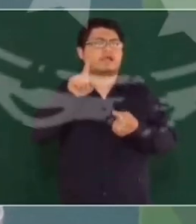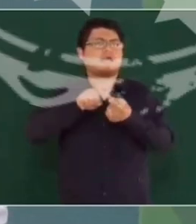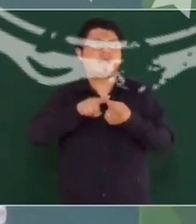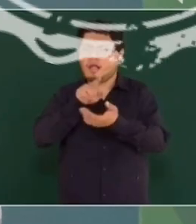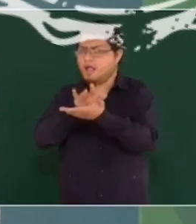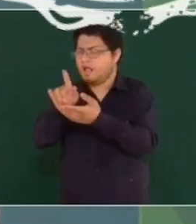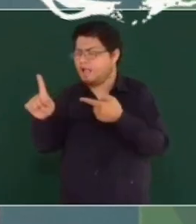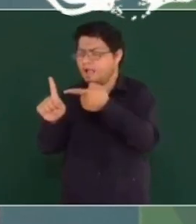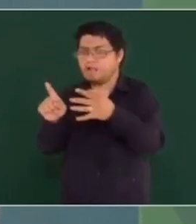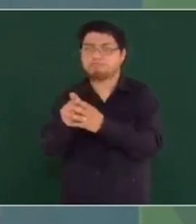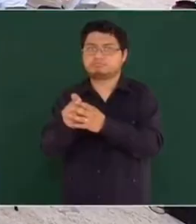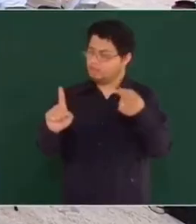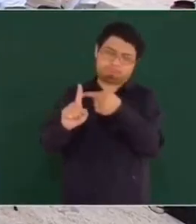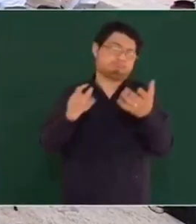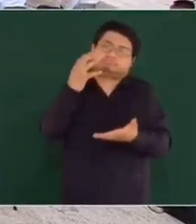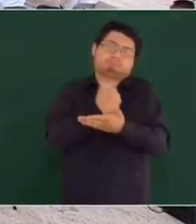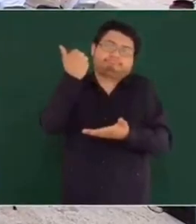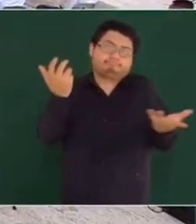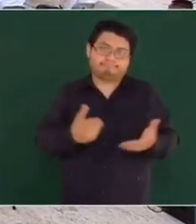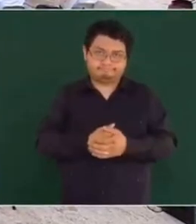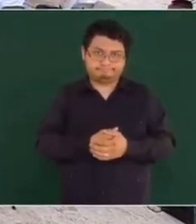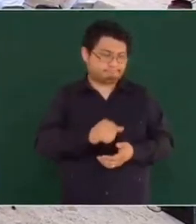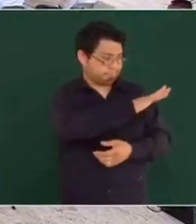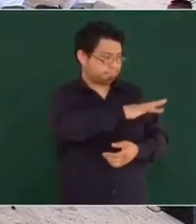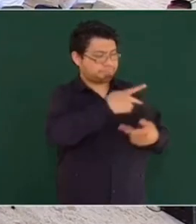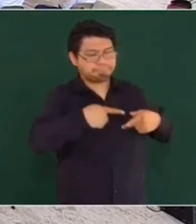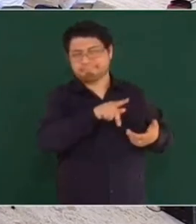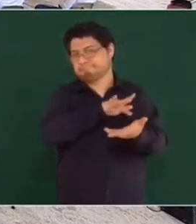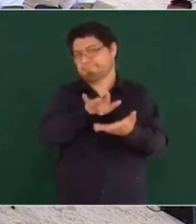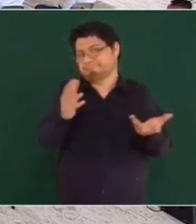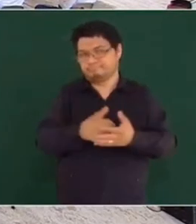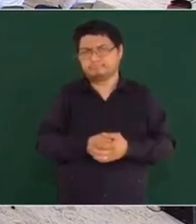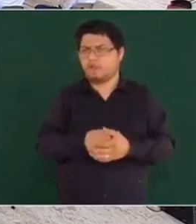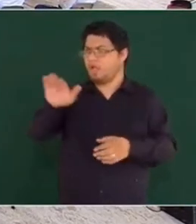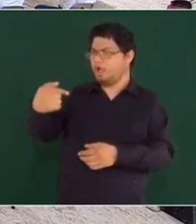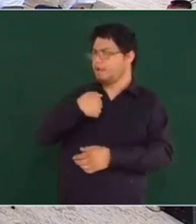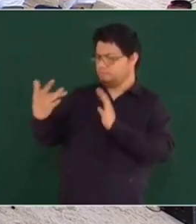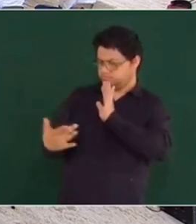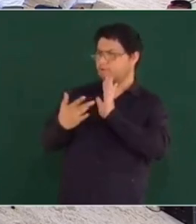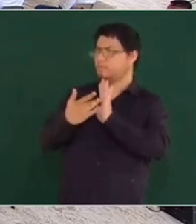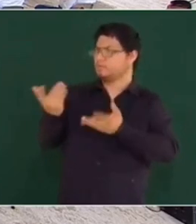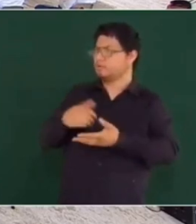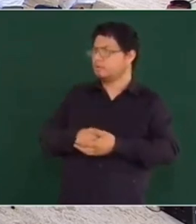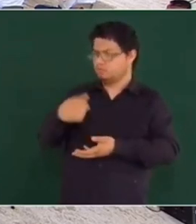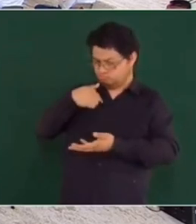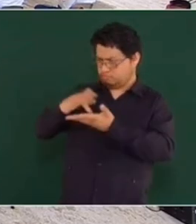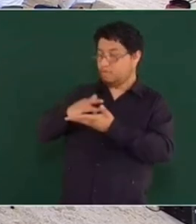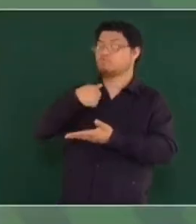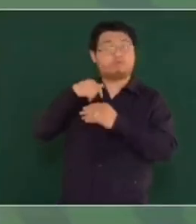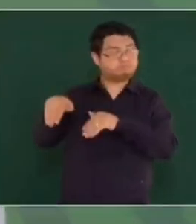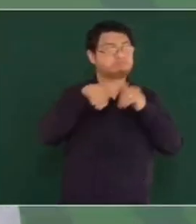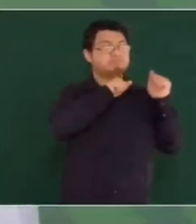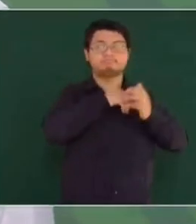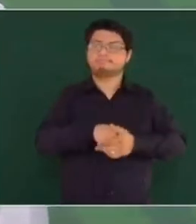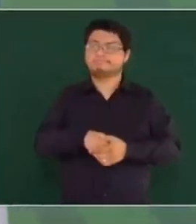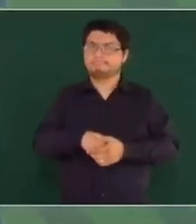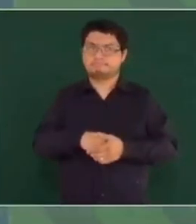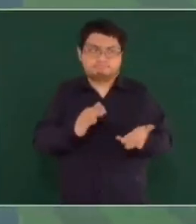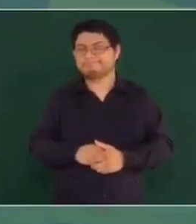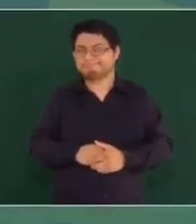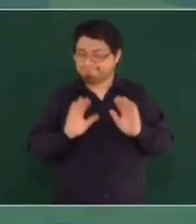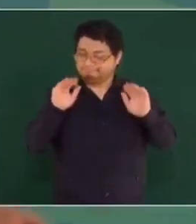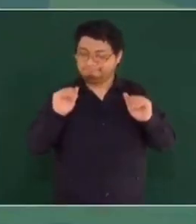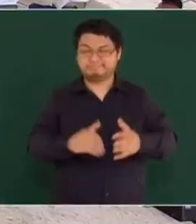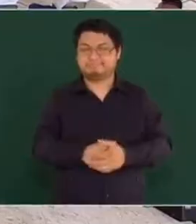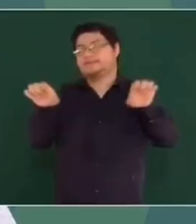Te voy a apoyar a que gane la encuesta Ah, es que si no me apoyas a mí y no gané la encuesta, me voy Que te vaya